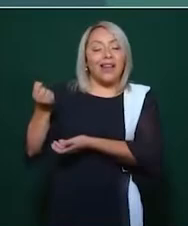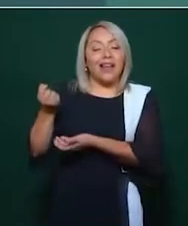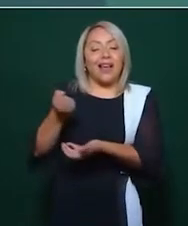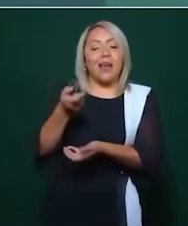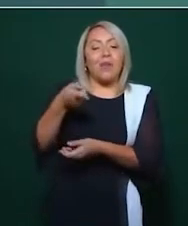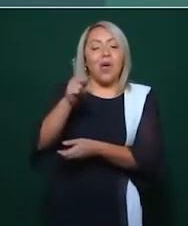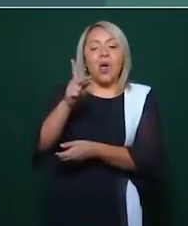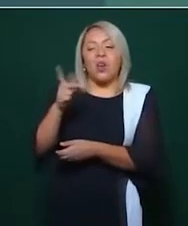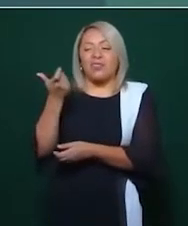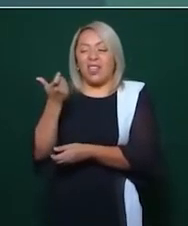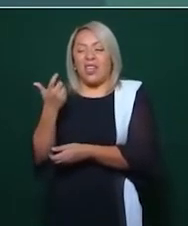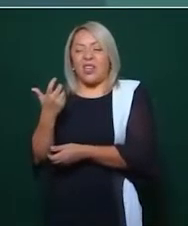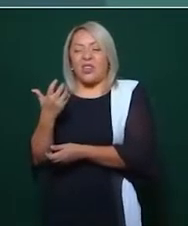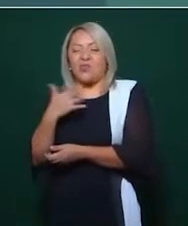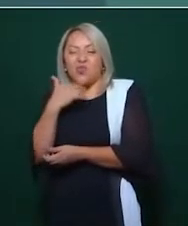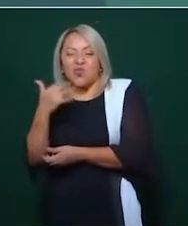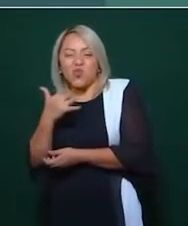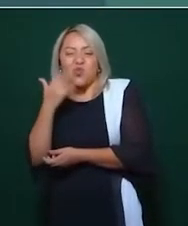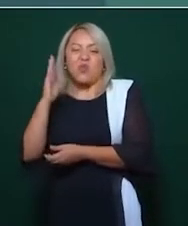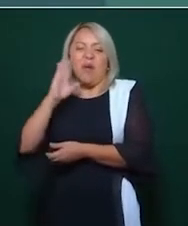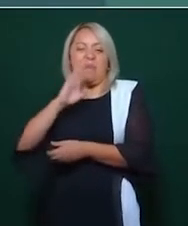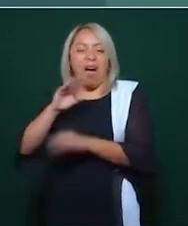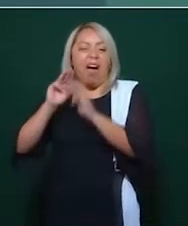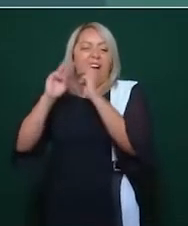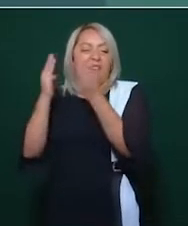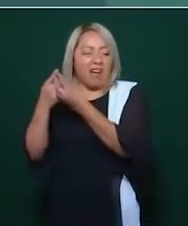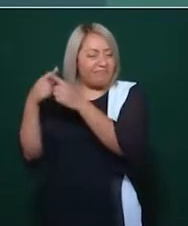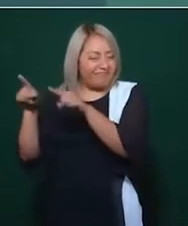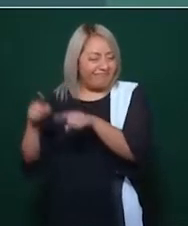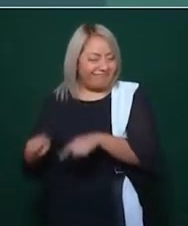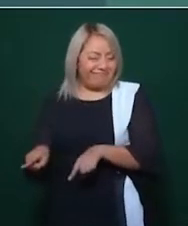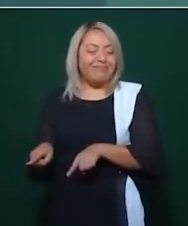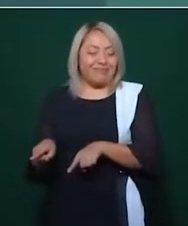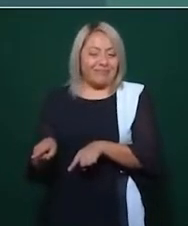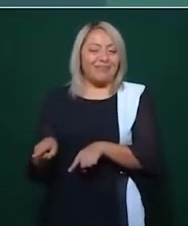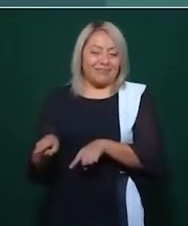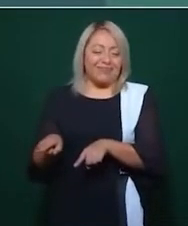dinero sucio, porque empezaban